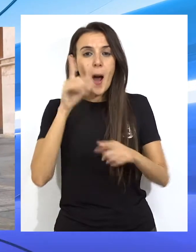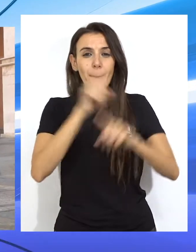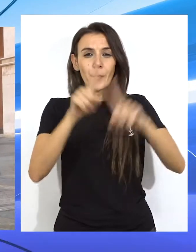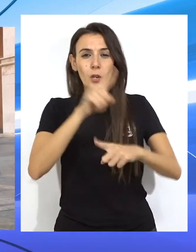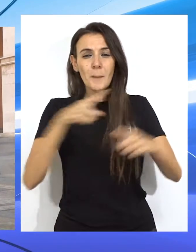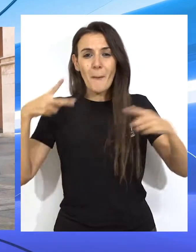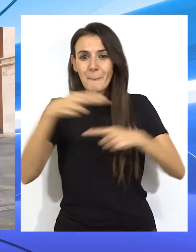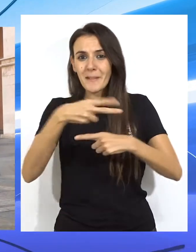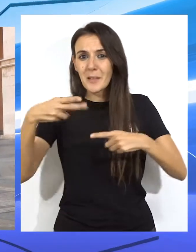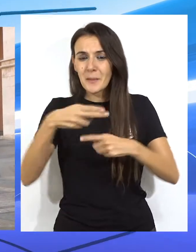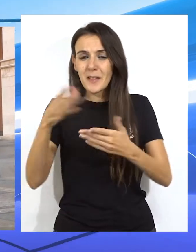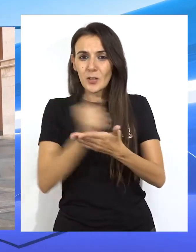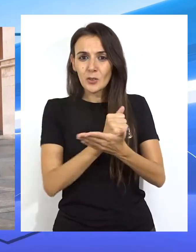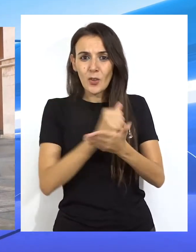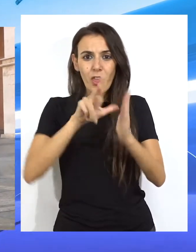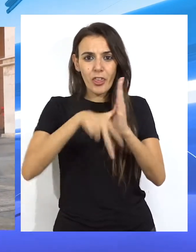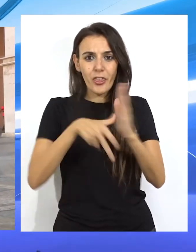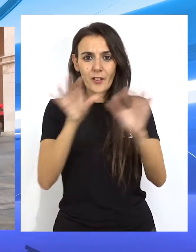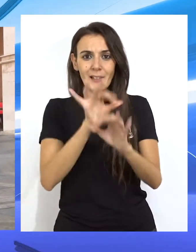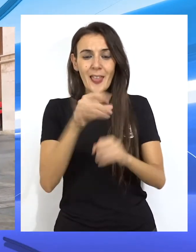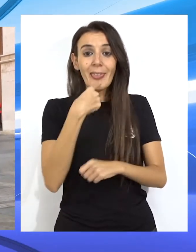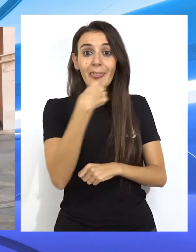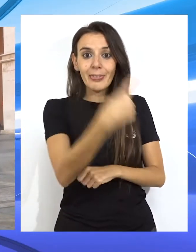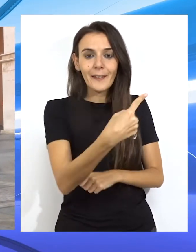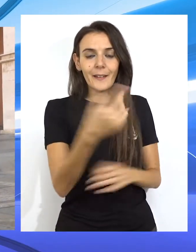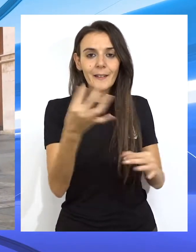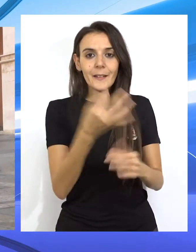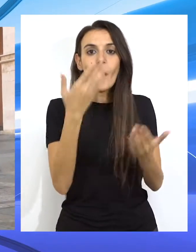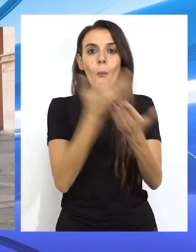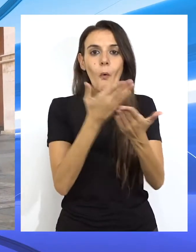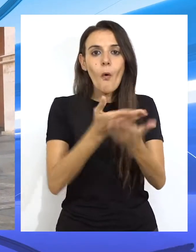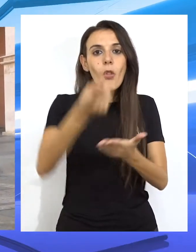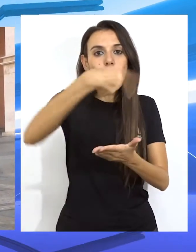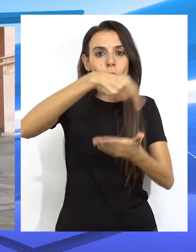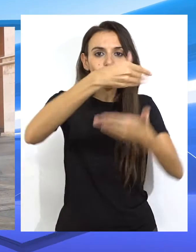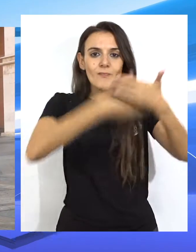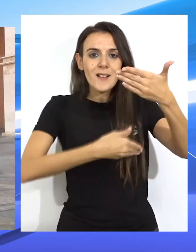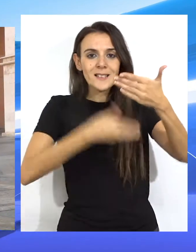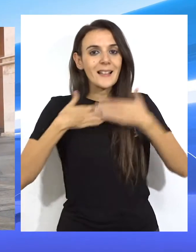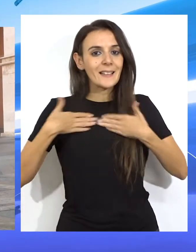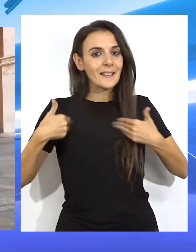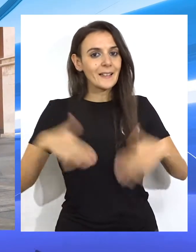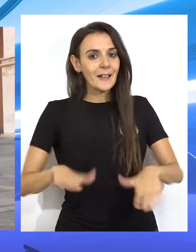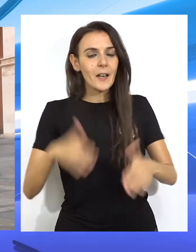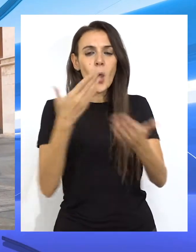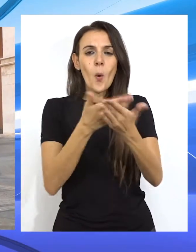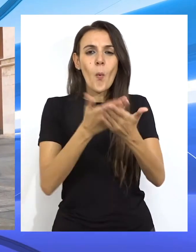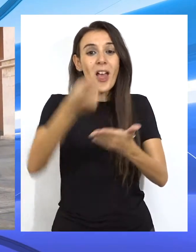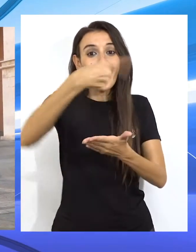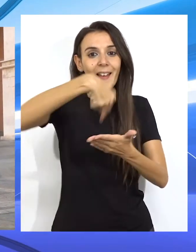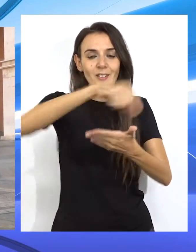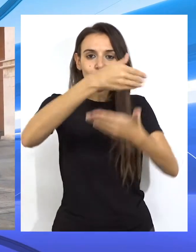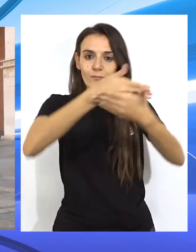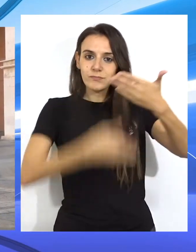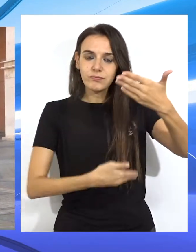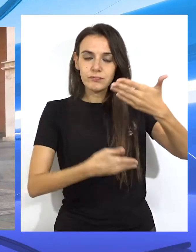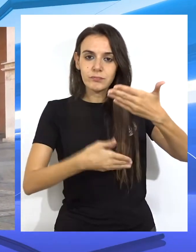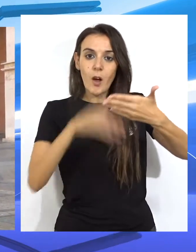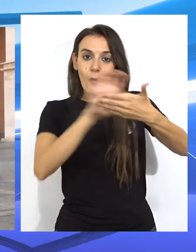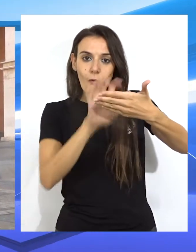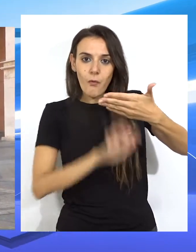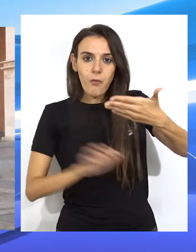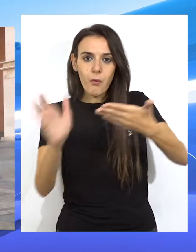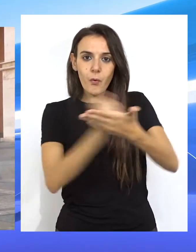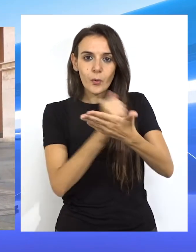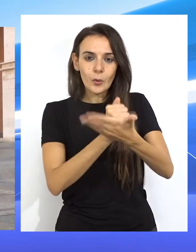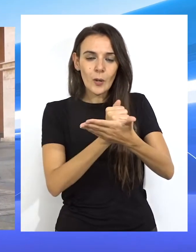que tuviéramos ningún retraso más, le dije, proponed las bases que queráis. Propusieron ellos las bases, no